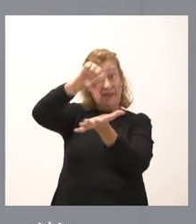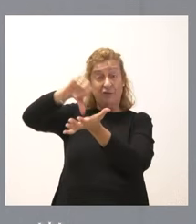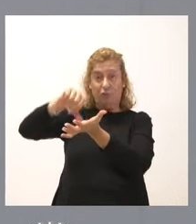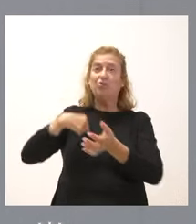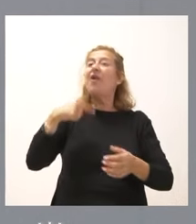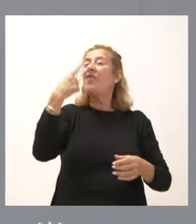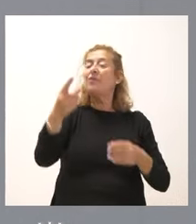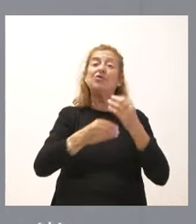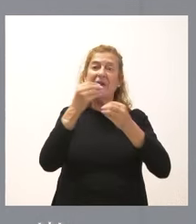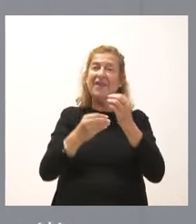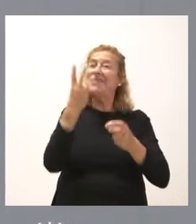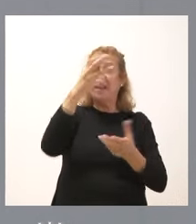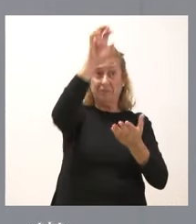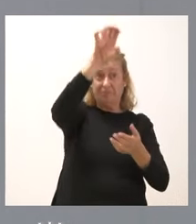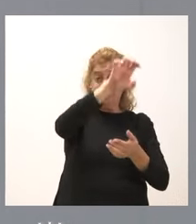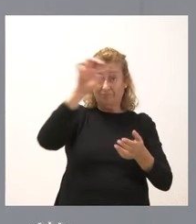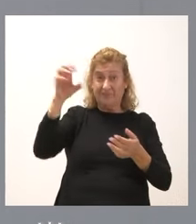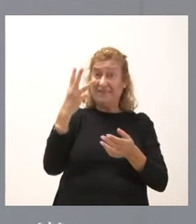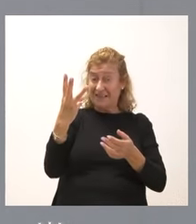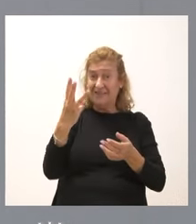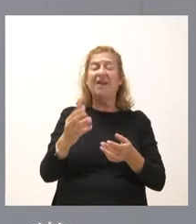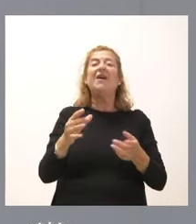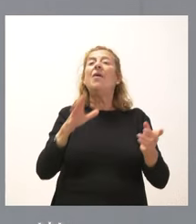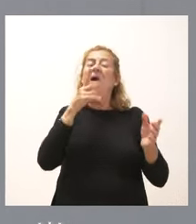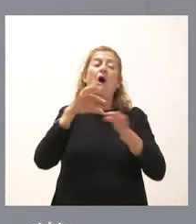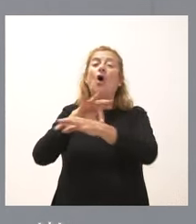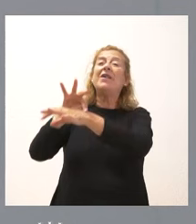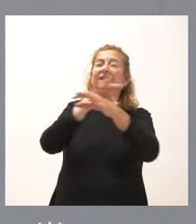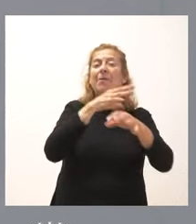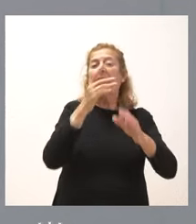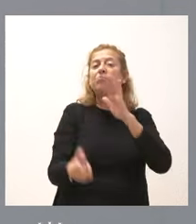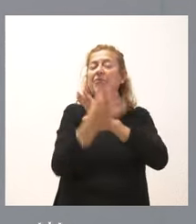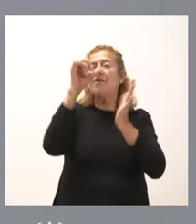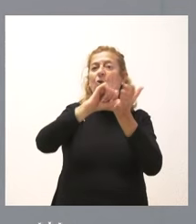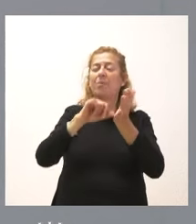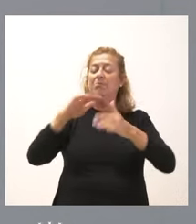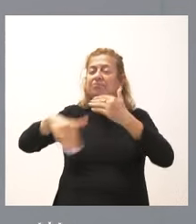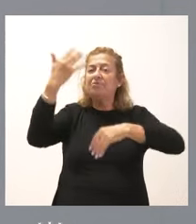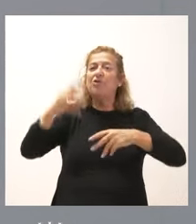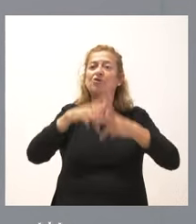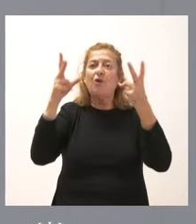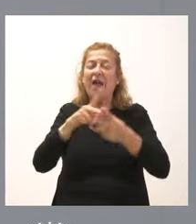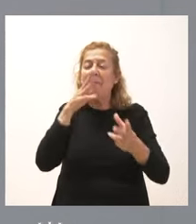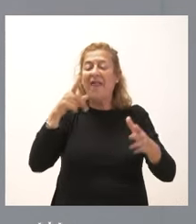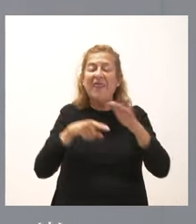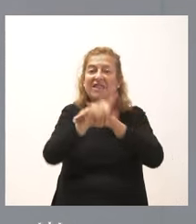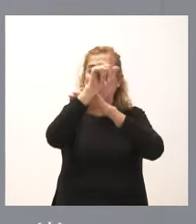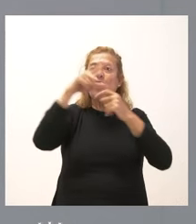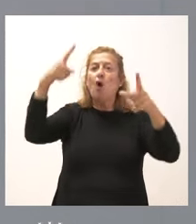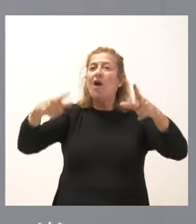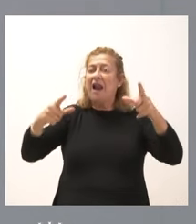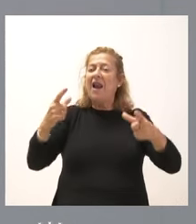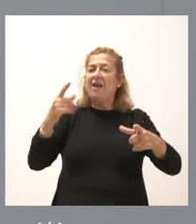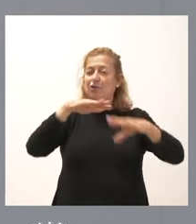como les digo, se hacen esas tres ubicaciones. Es una iniciativa para centros de innovación social para el desarrollo local sostenible que tiene como